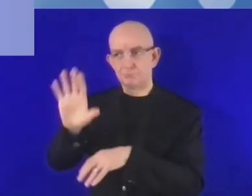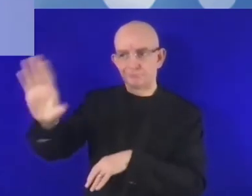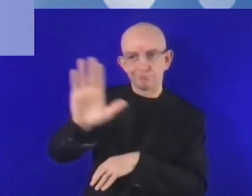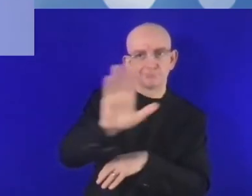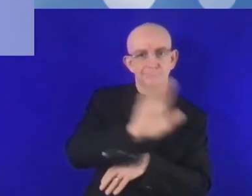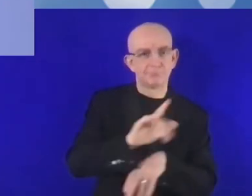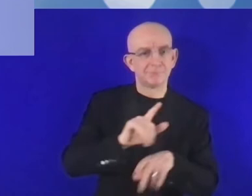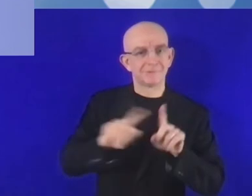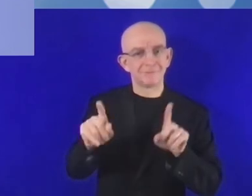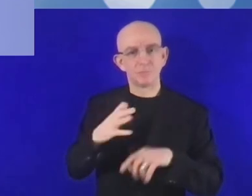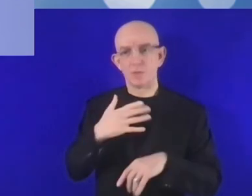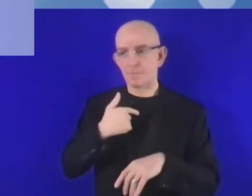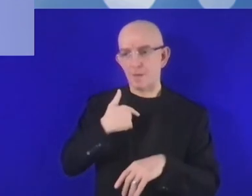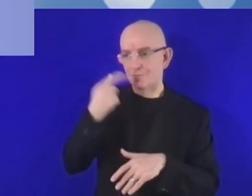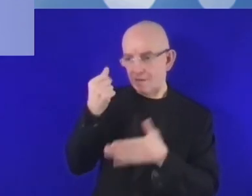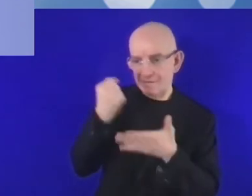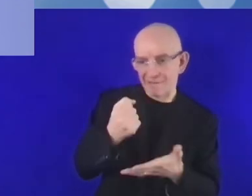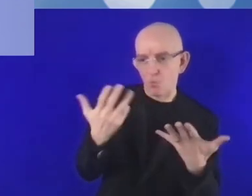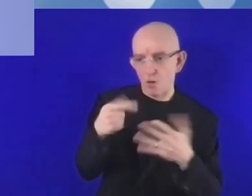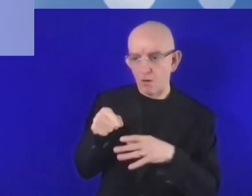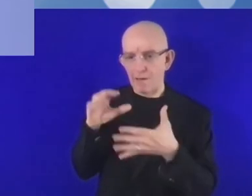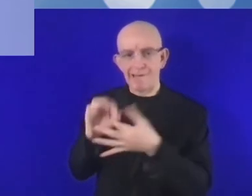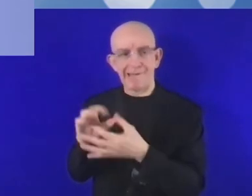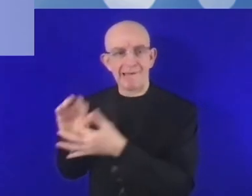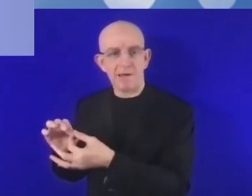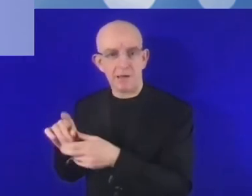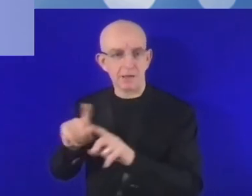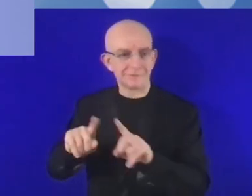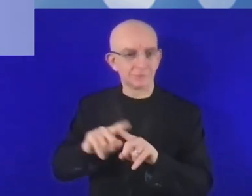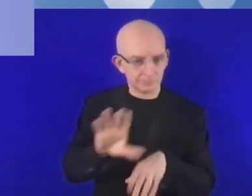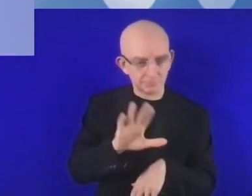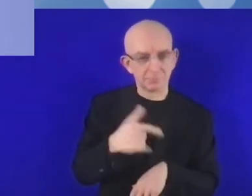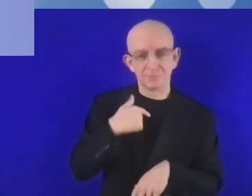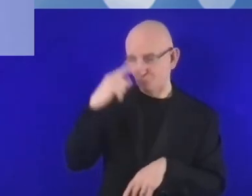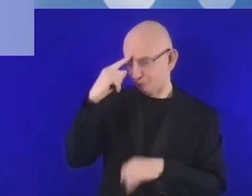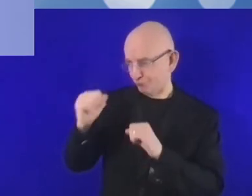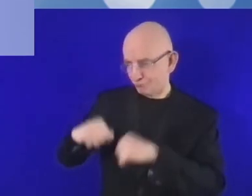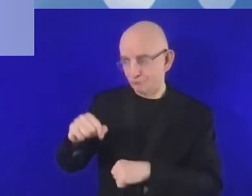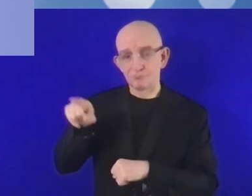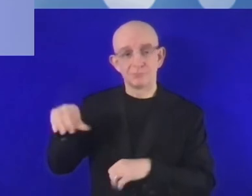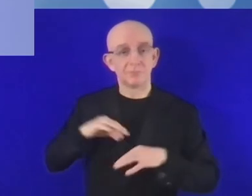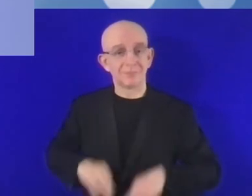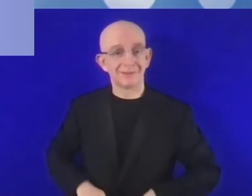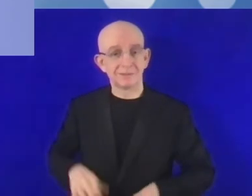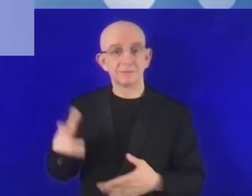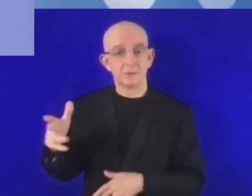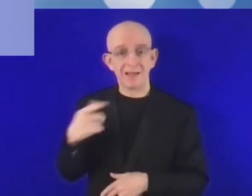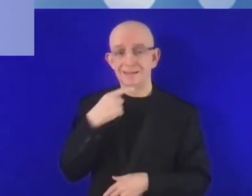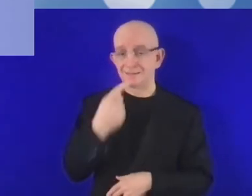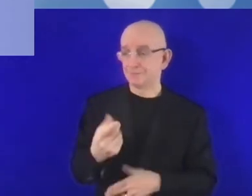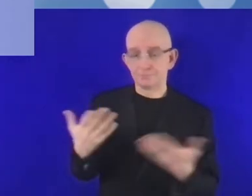se necesitan otros modelos de financiación. También el modelo de financiación depende del sector del que se trate.